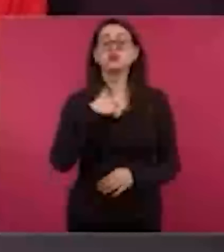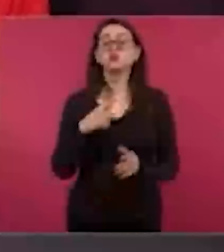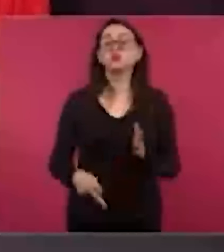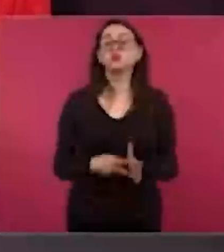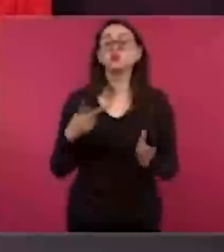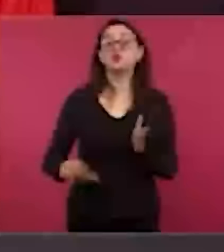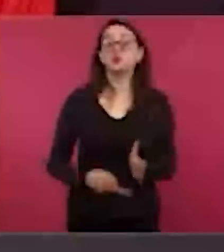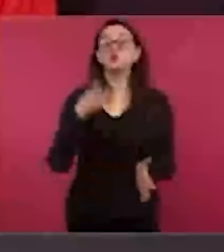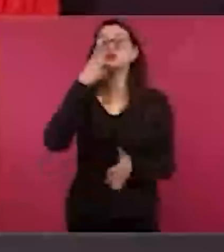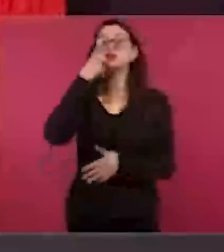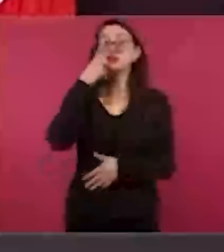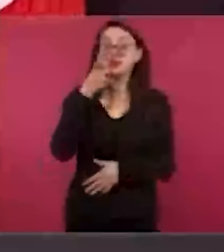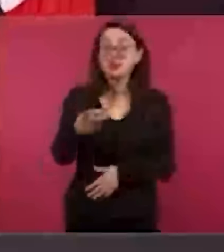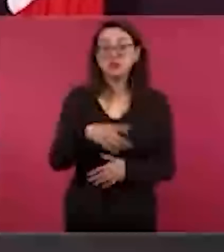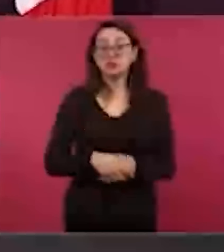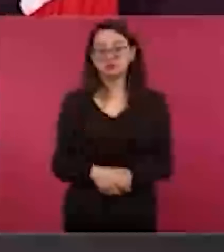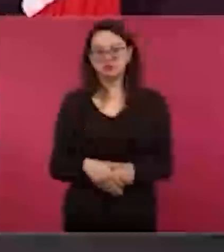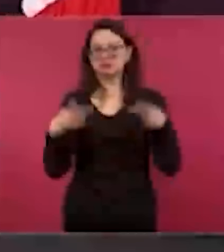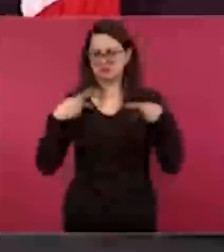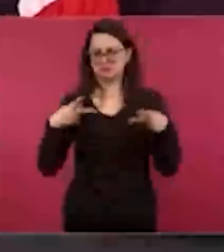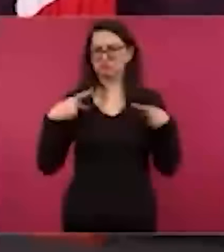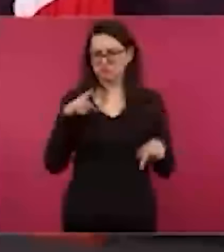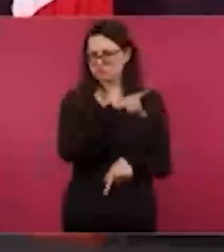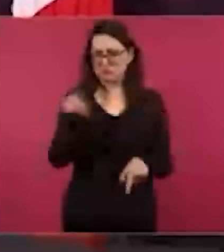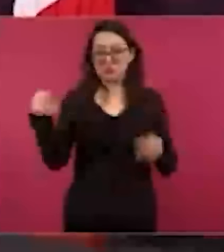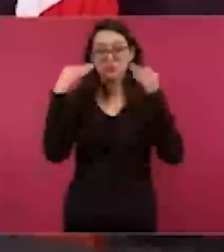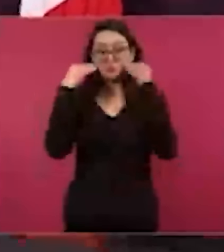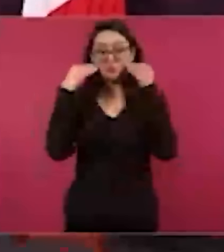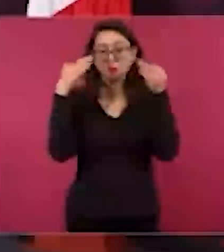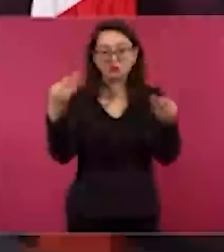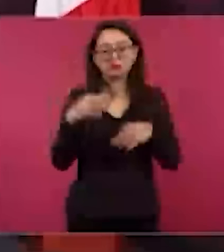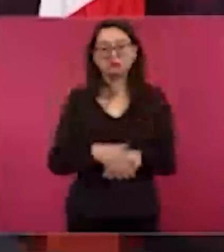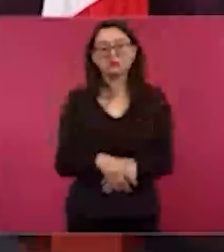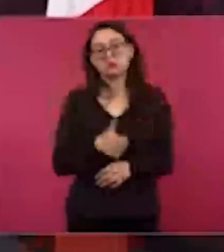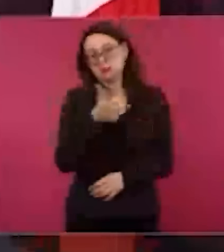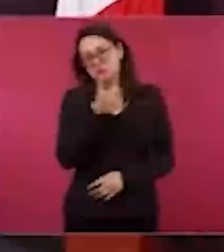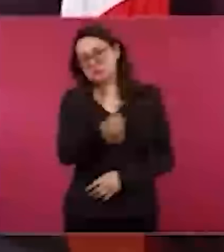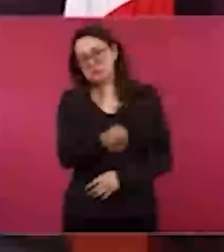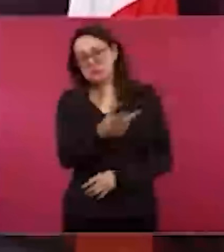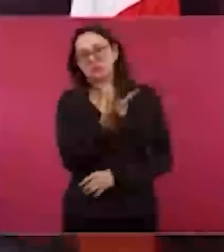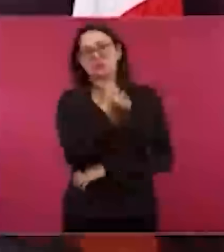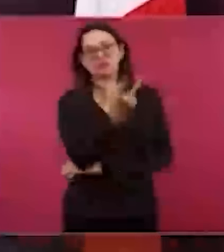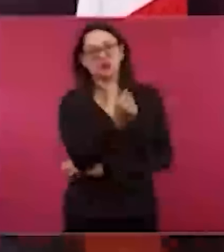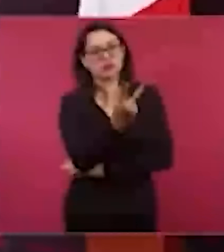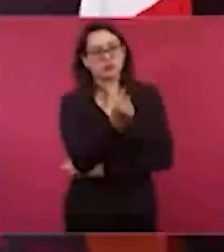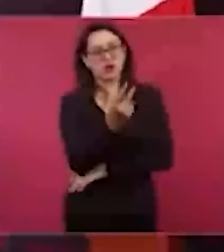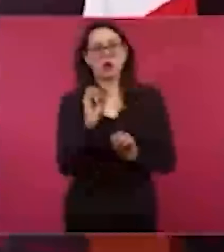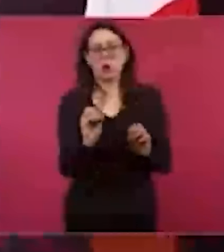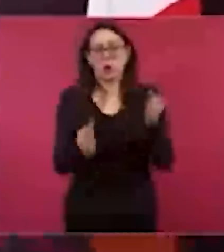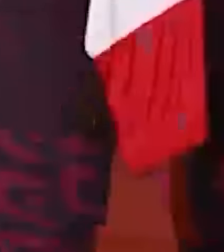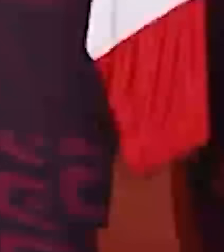y cualquier ciudadano lo puede constatar. Pongan un noticiero, si van en un carro